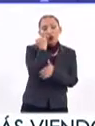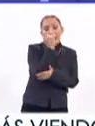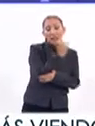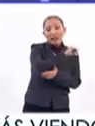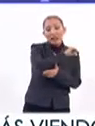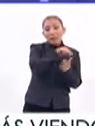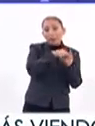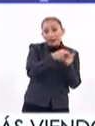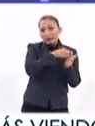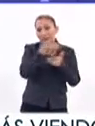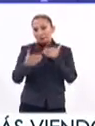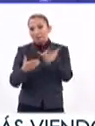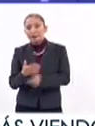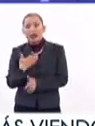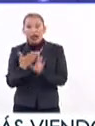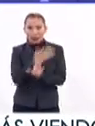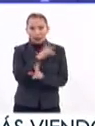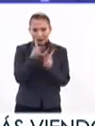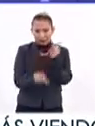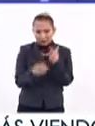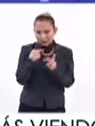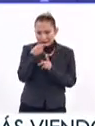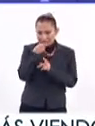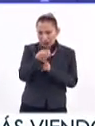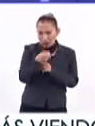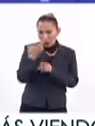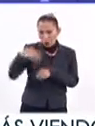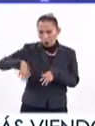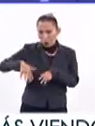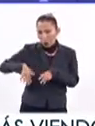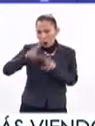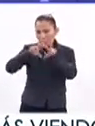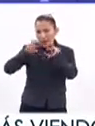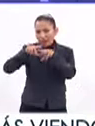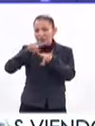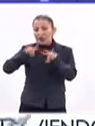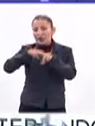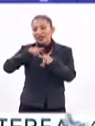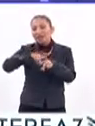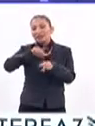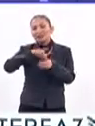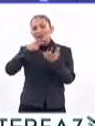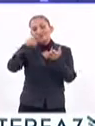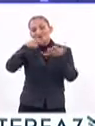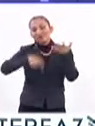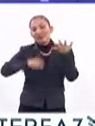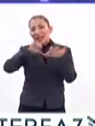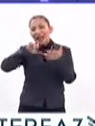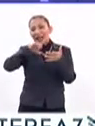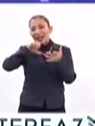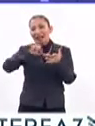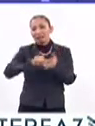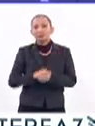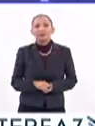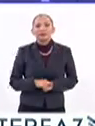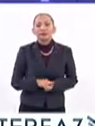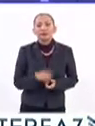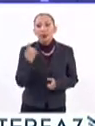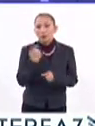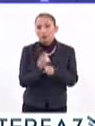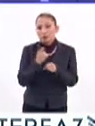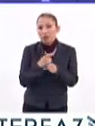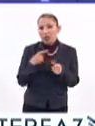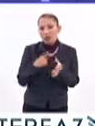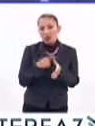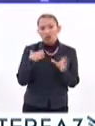preescolar. Y Tricia, bueno, antes de irnos a la pausa, íbamos a analizar los diferentes puntos que tiene esta estrategia. Bueno, primero